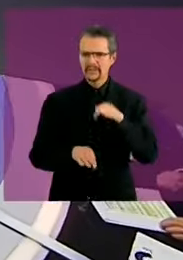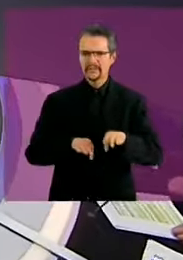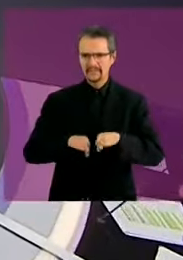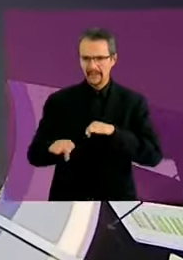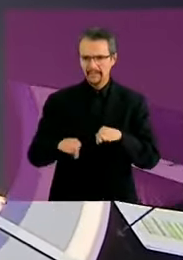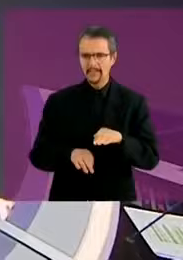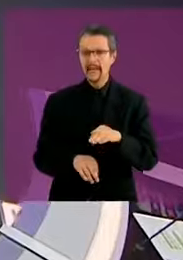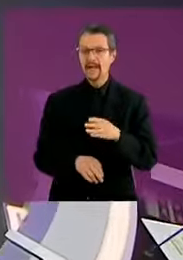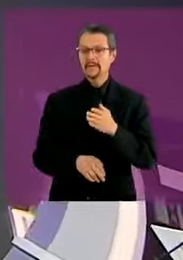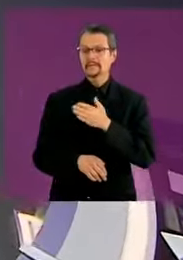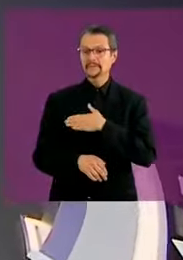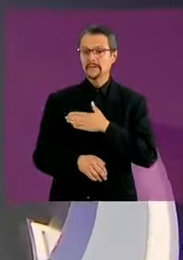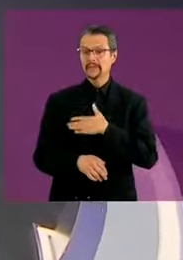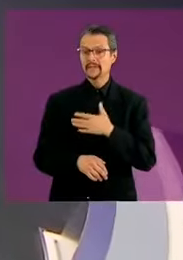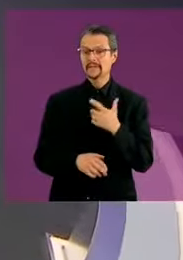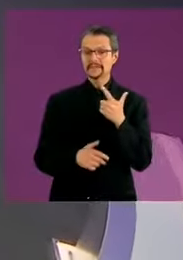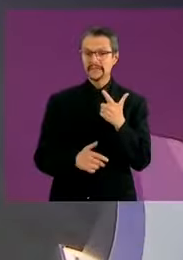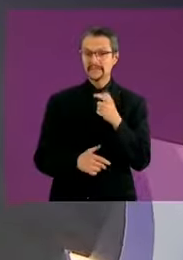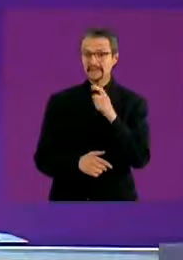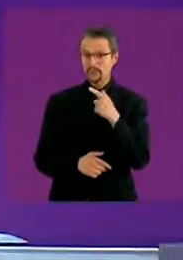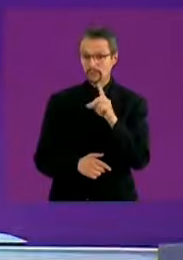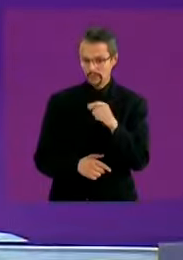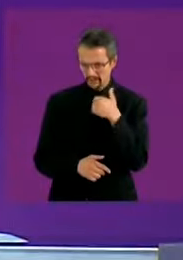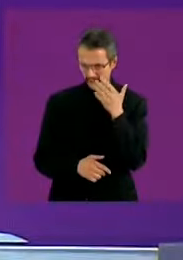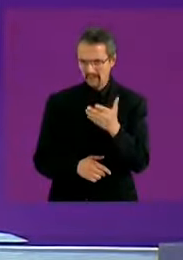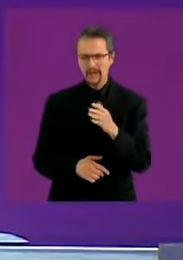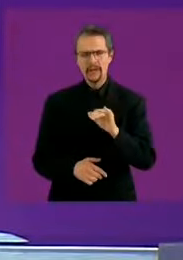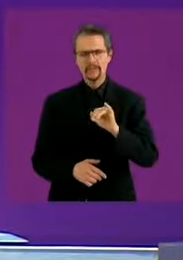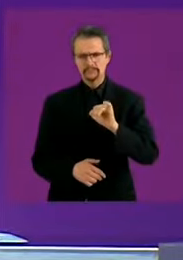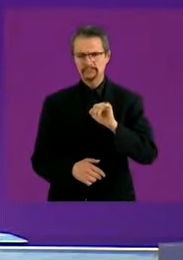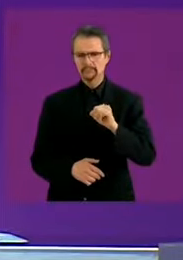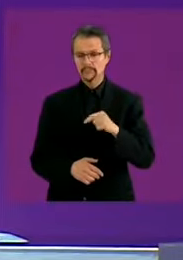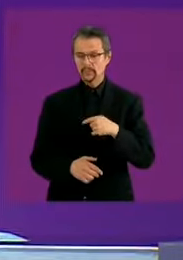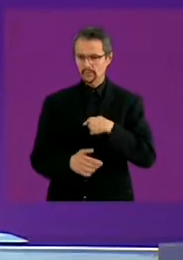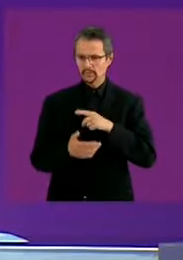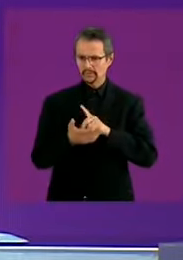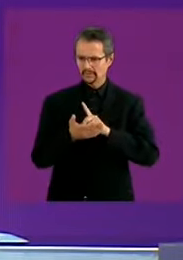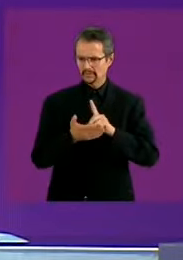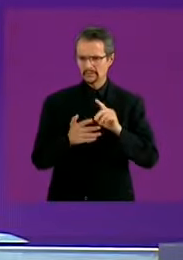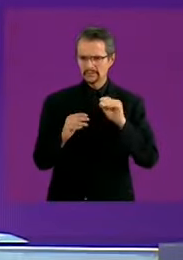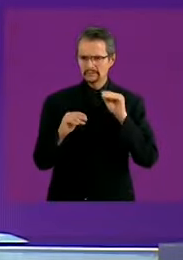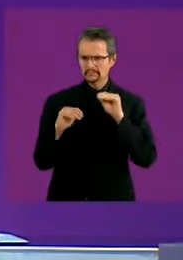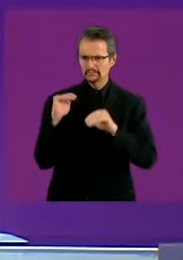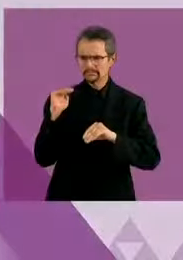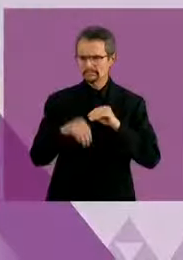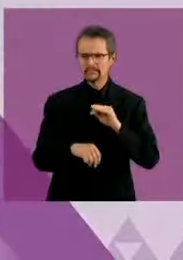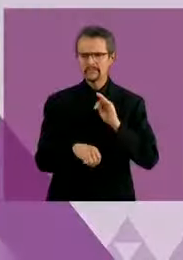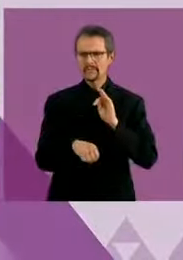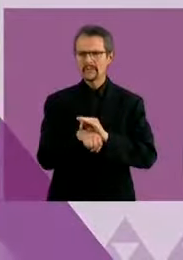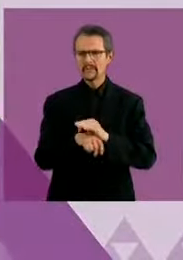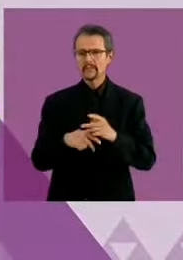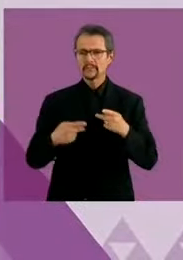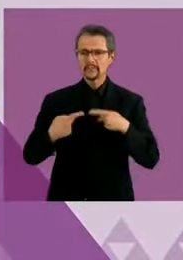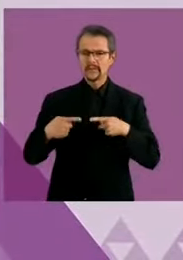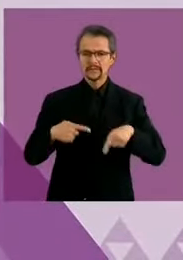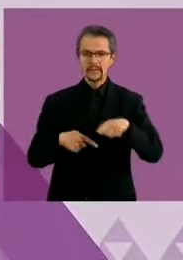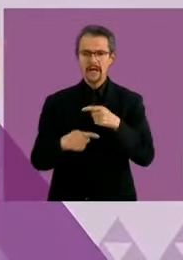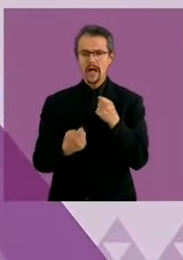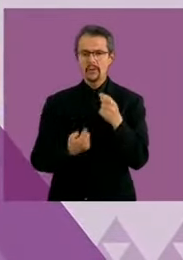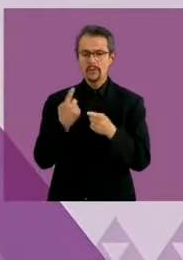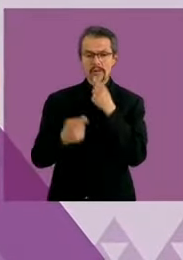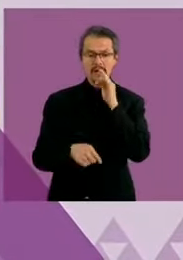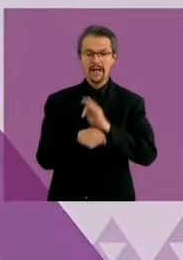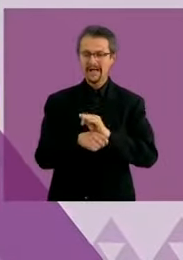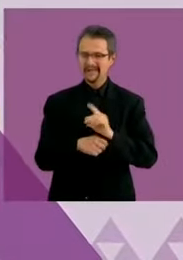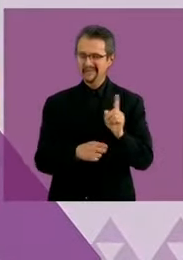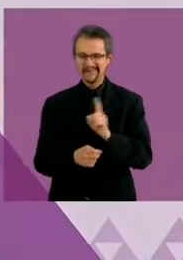sé si los quiere utilizar si como no nosotros construimos derechos no privilegios no construimos mercancías que fue